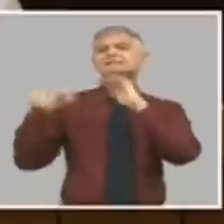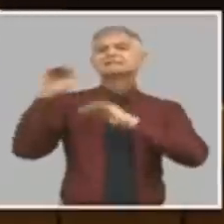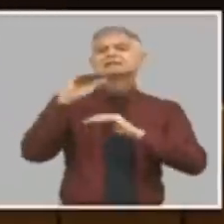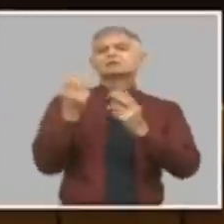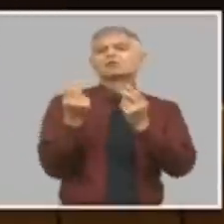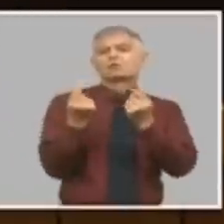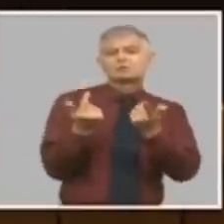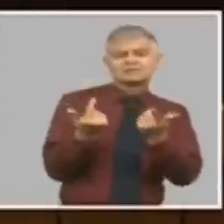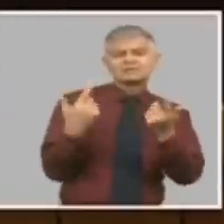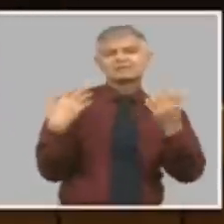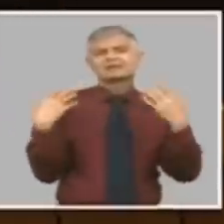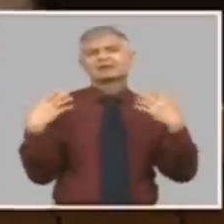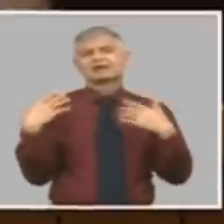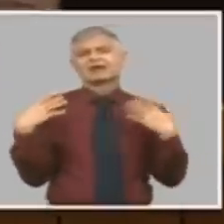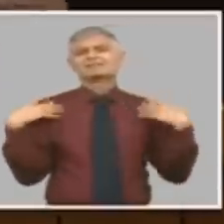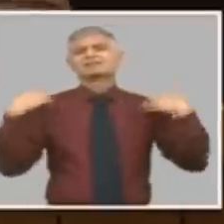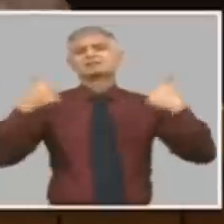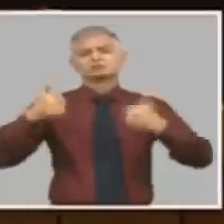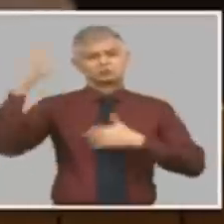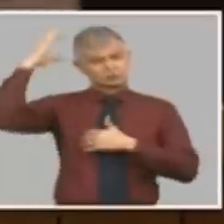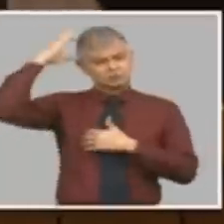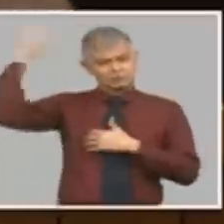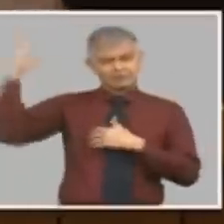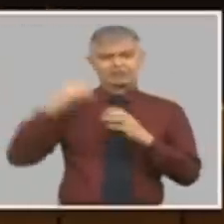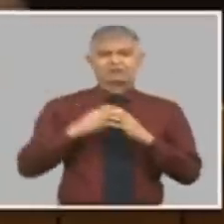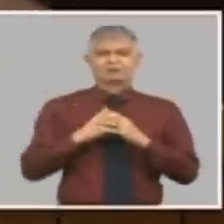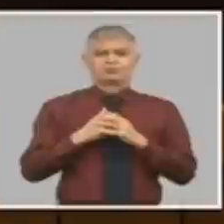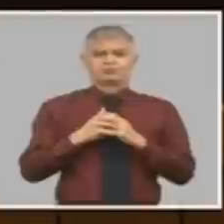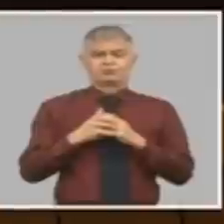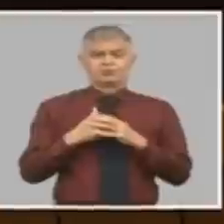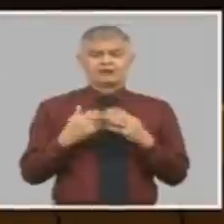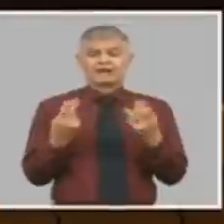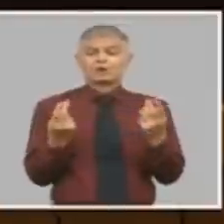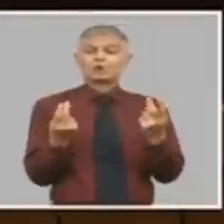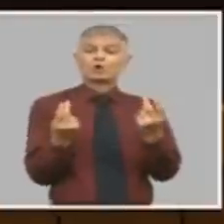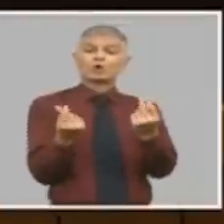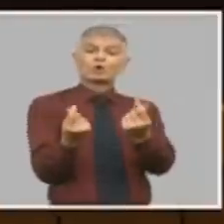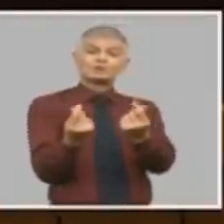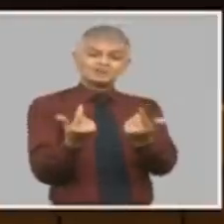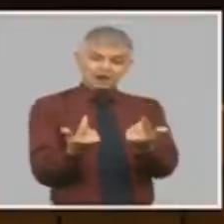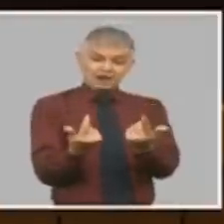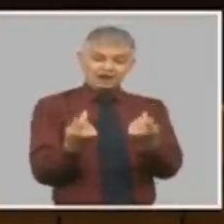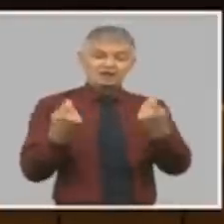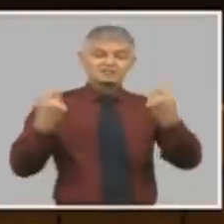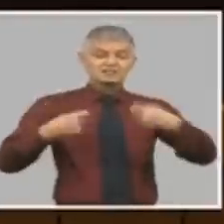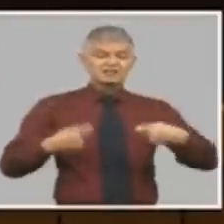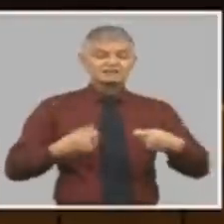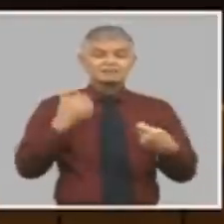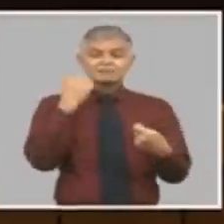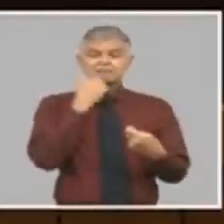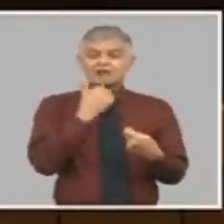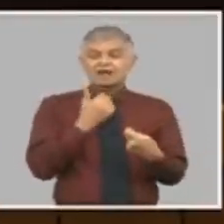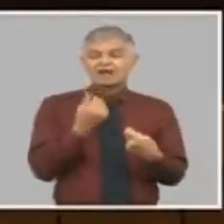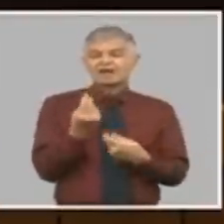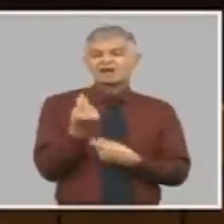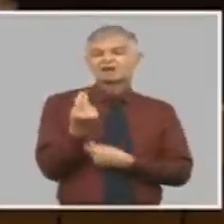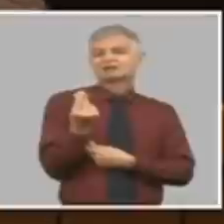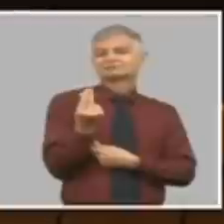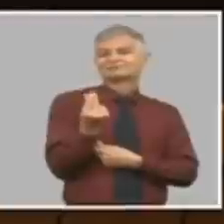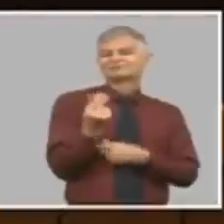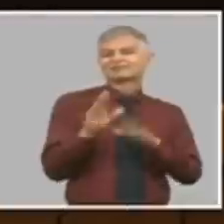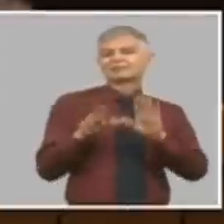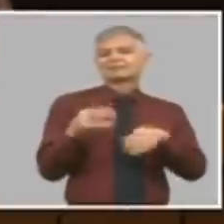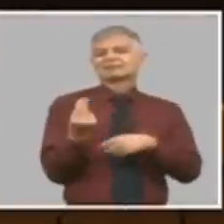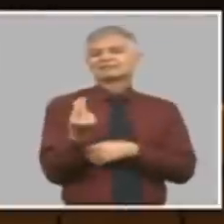gobierno de que la economía tenga una conducción más financiera y menos administrativa pero el